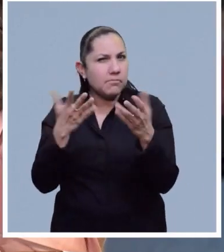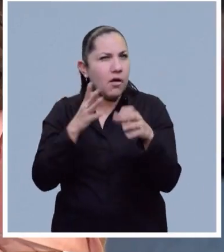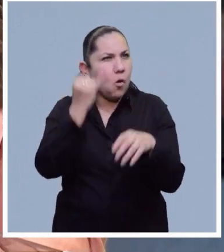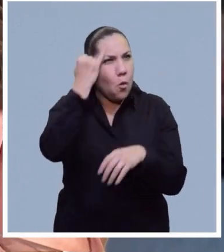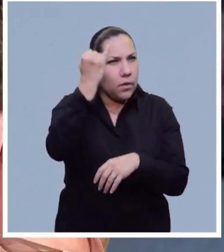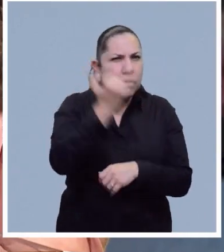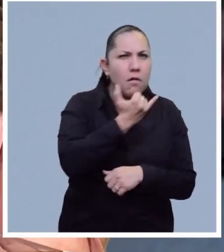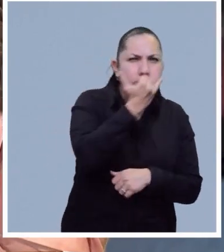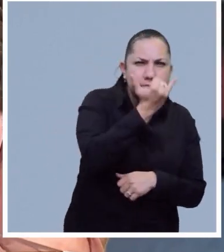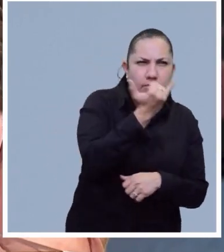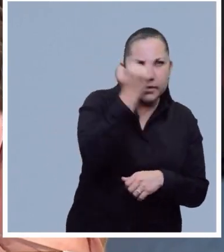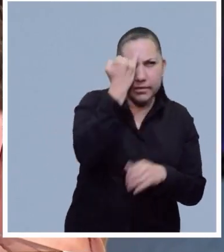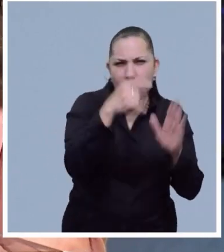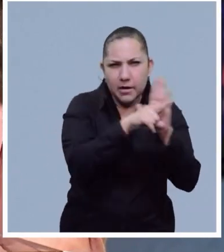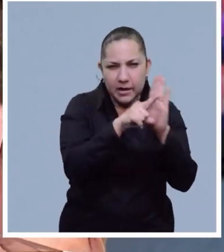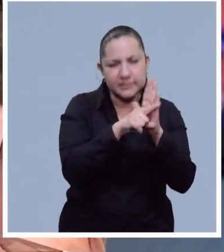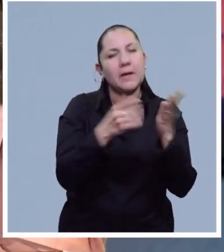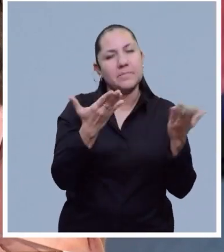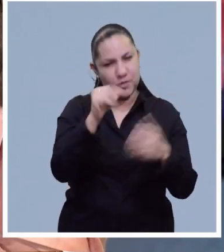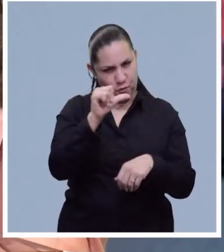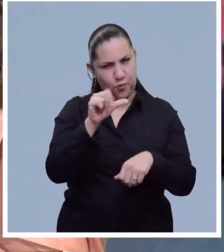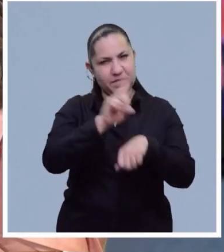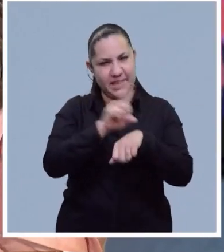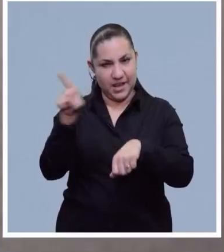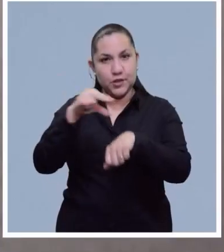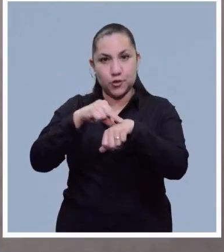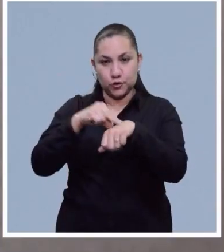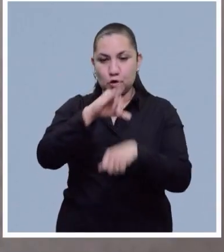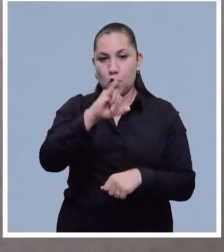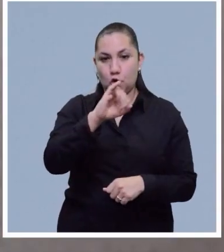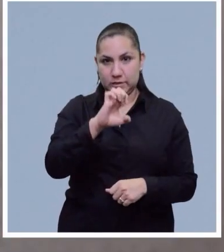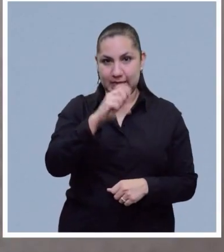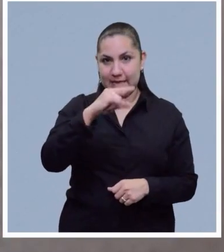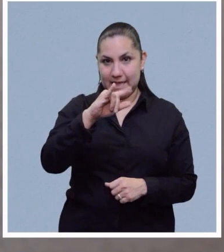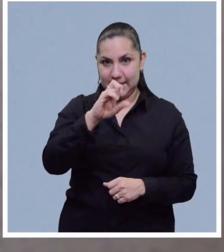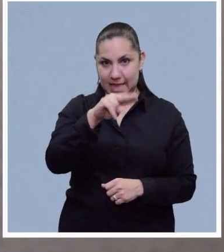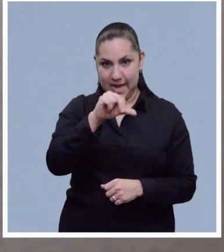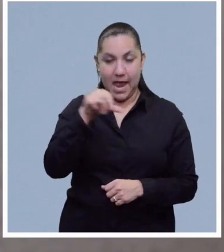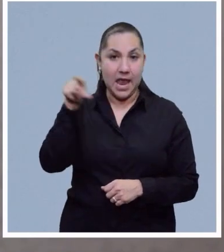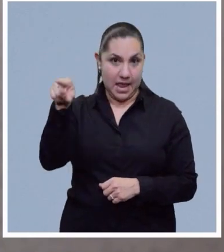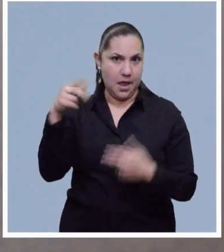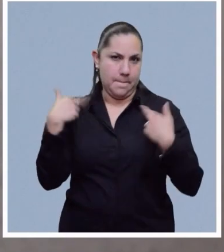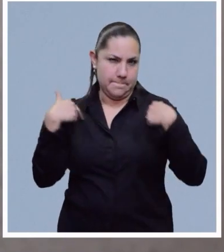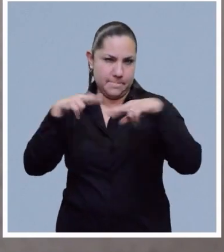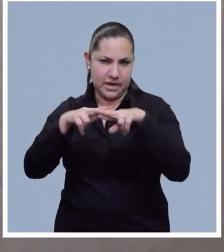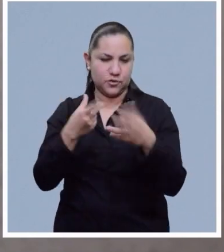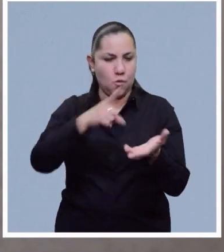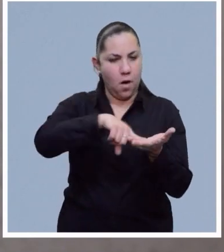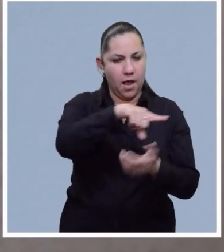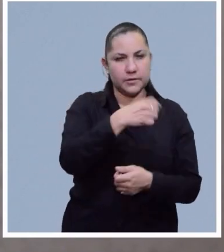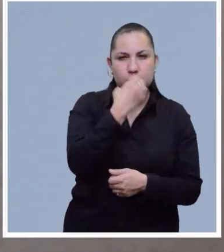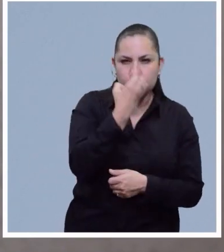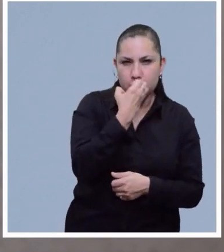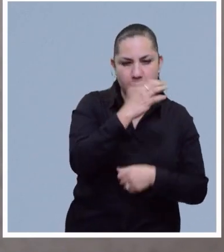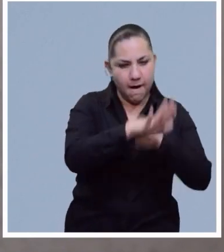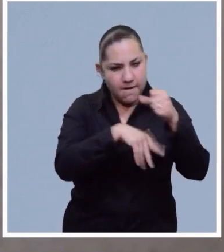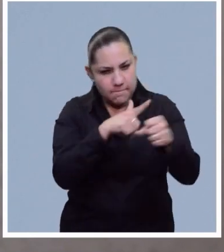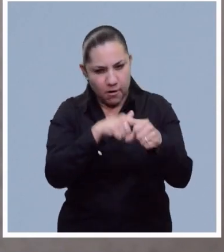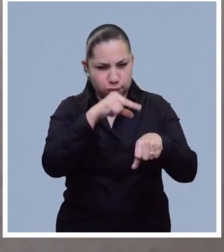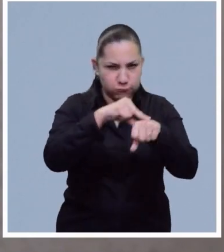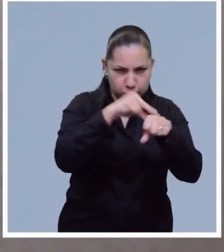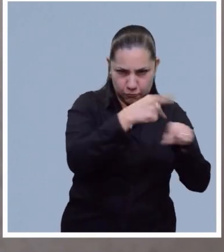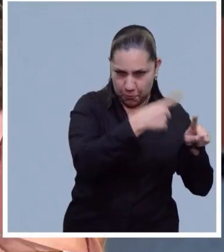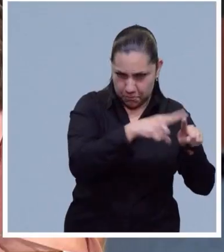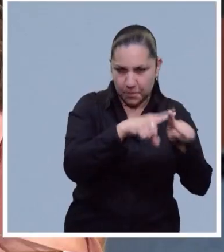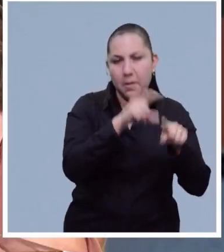este alimento, hoy nos acompaña el doctor José Antonio Quintana, él es profesor de la Facultad de Medicina Veterinaria Isotecnia y parte del